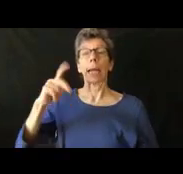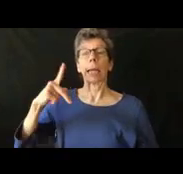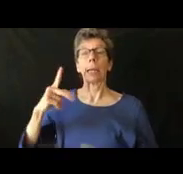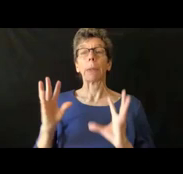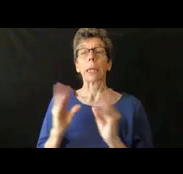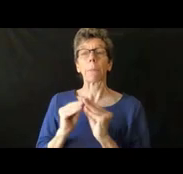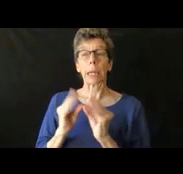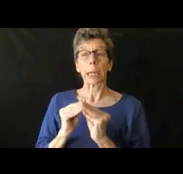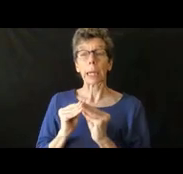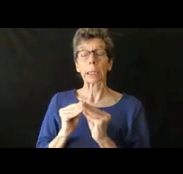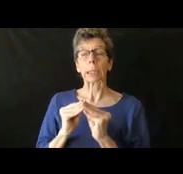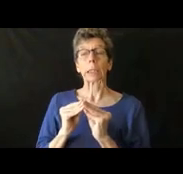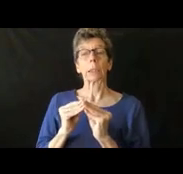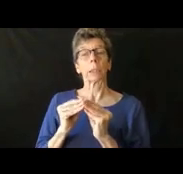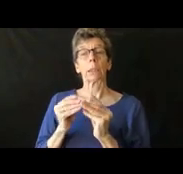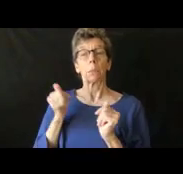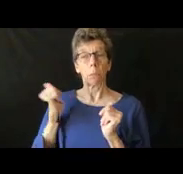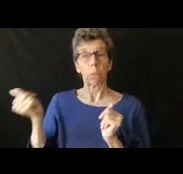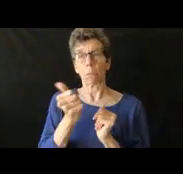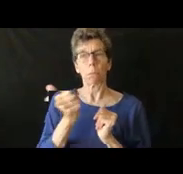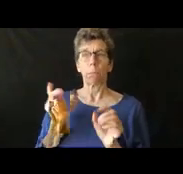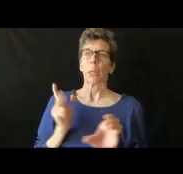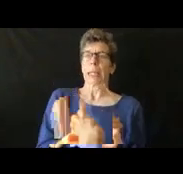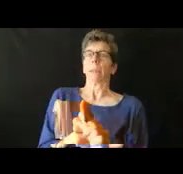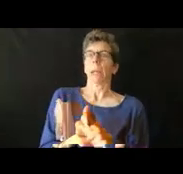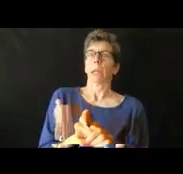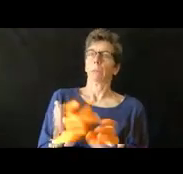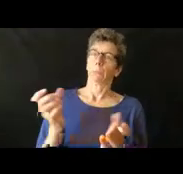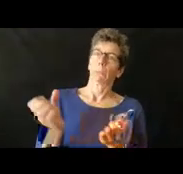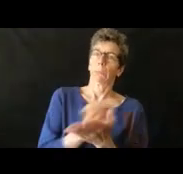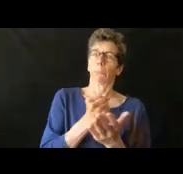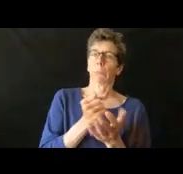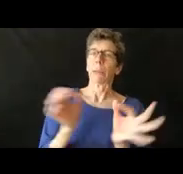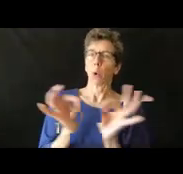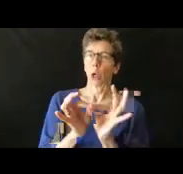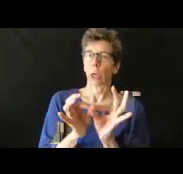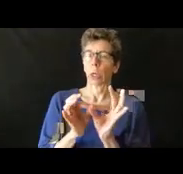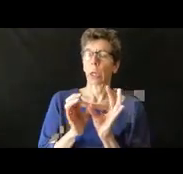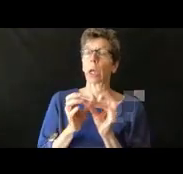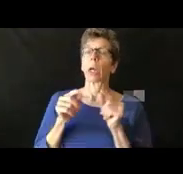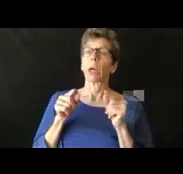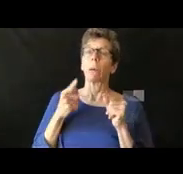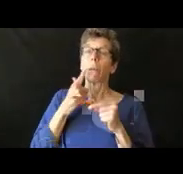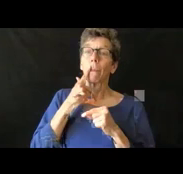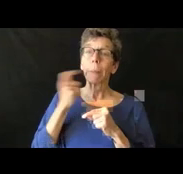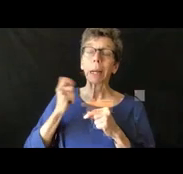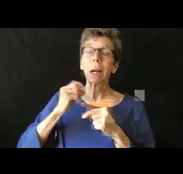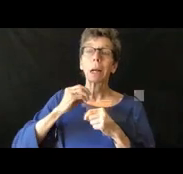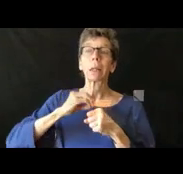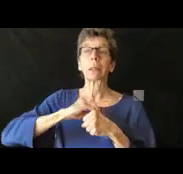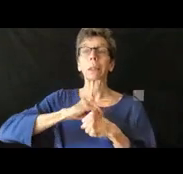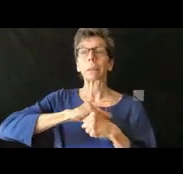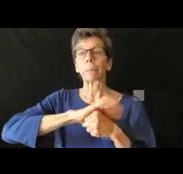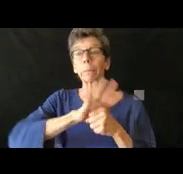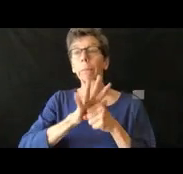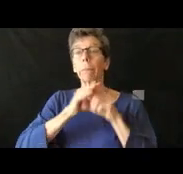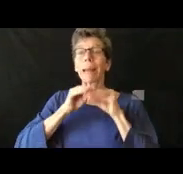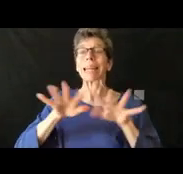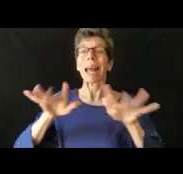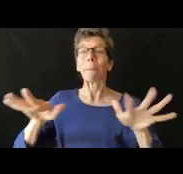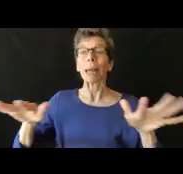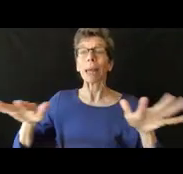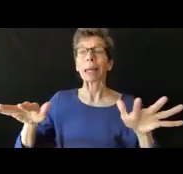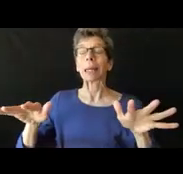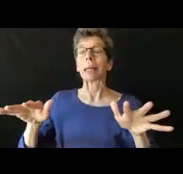tengan reuniones que funcionen para ustedes y con la pandemia en estos momentos y con todo en línea pues las personas asumen